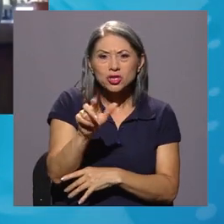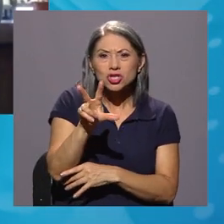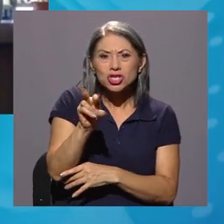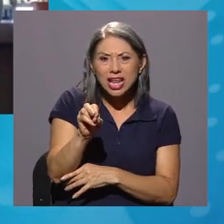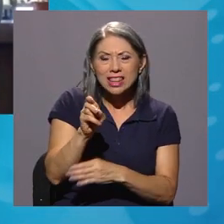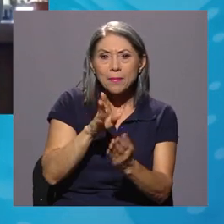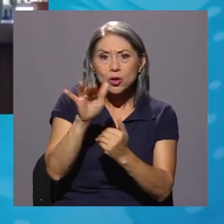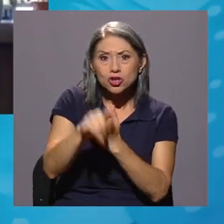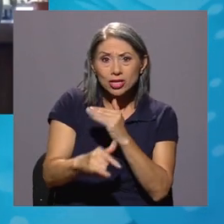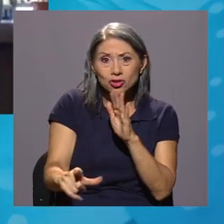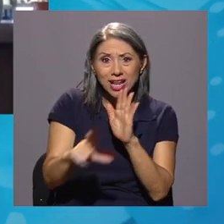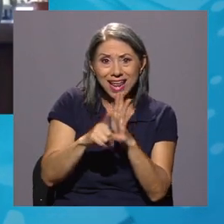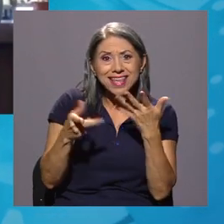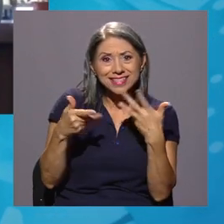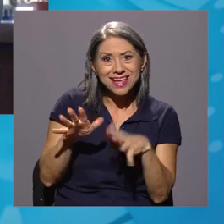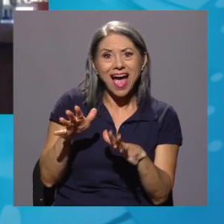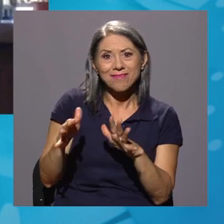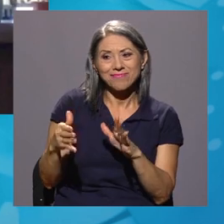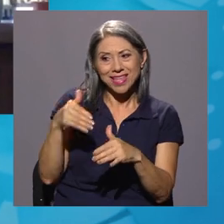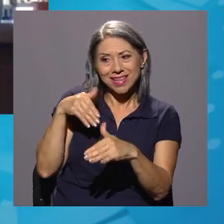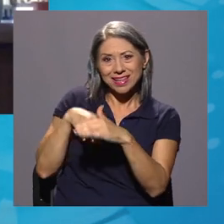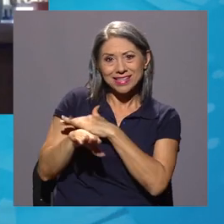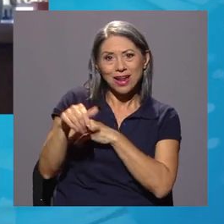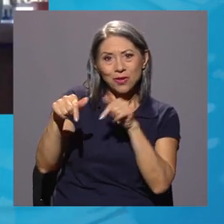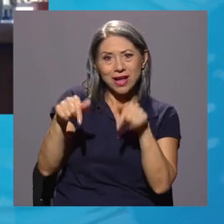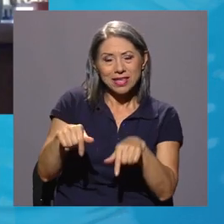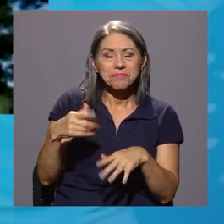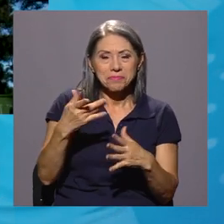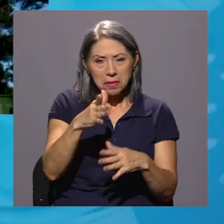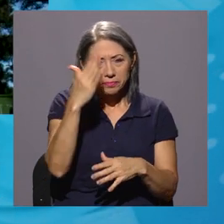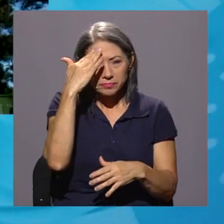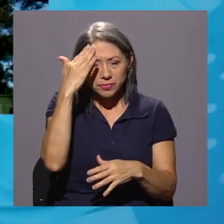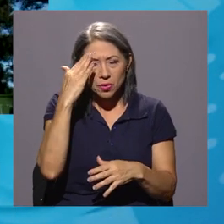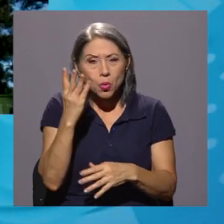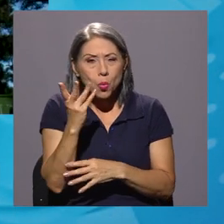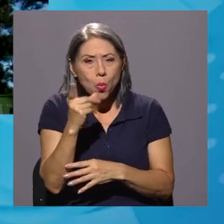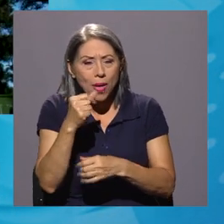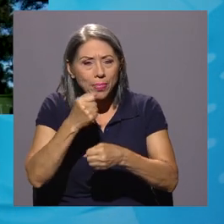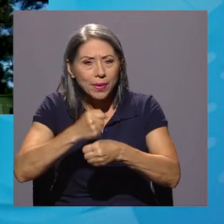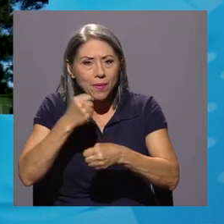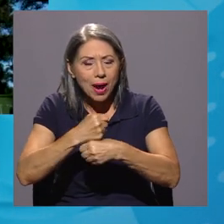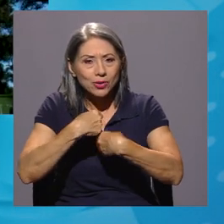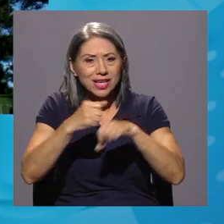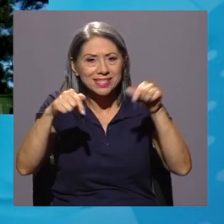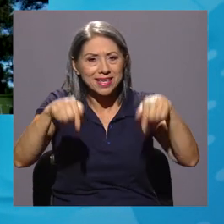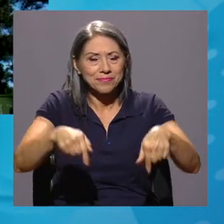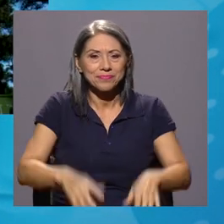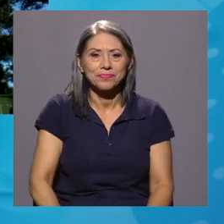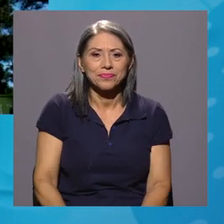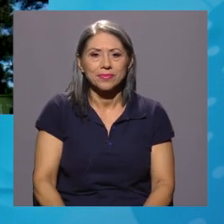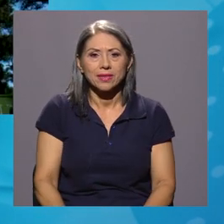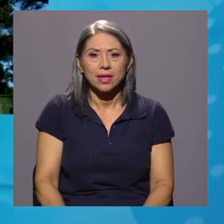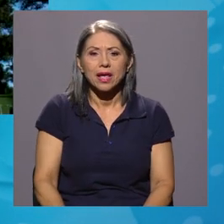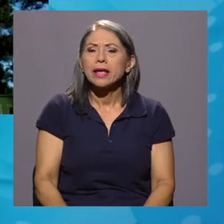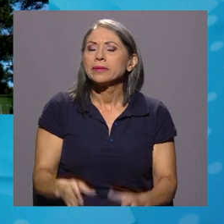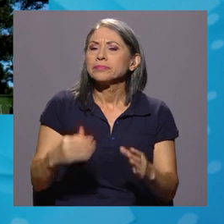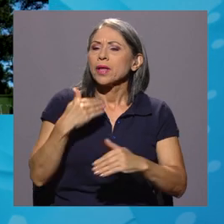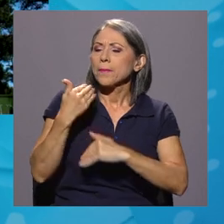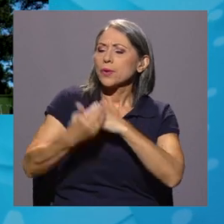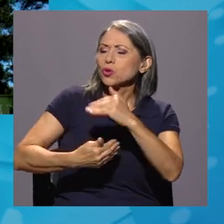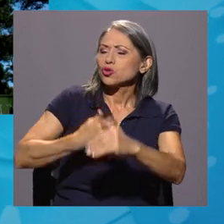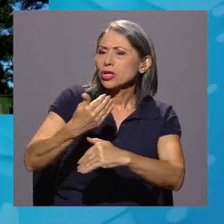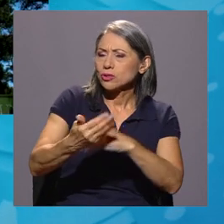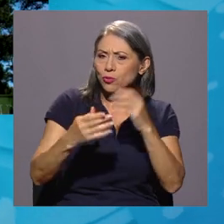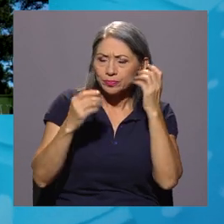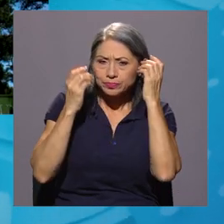para tener una idea de trabajo que se hace aquí. Muy bien, ¿y cuál es el proceso?